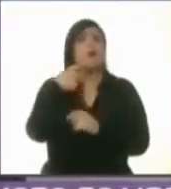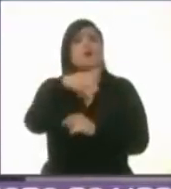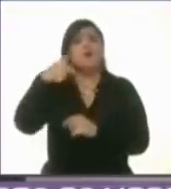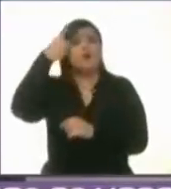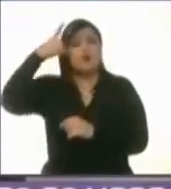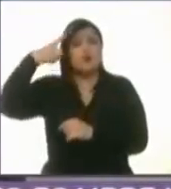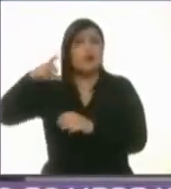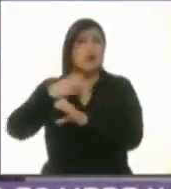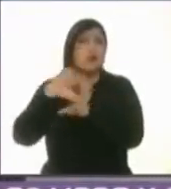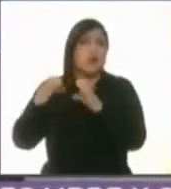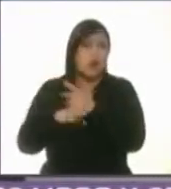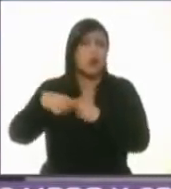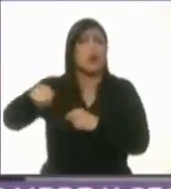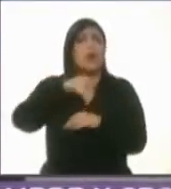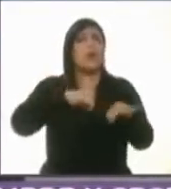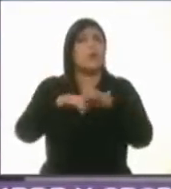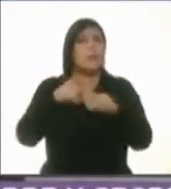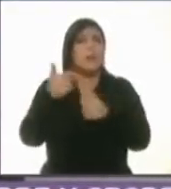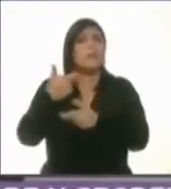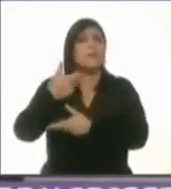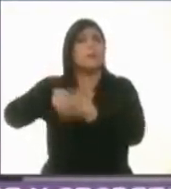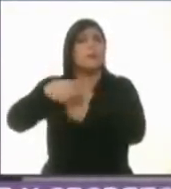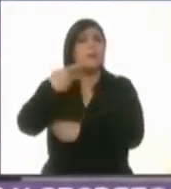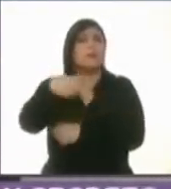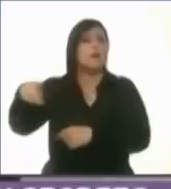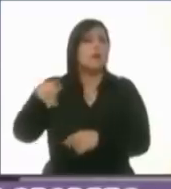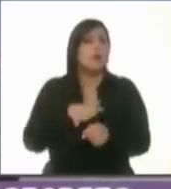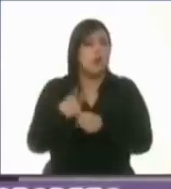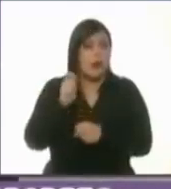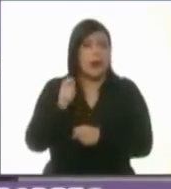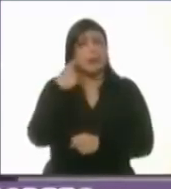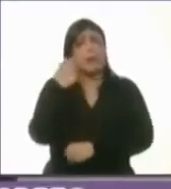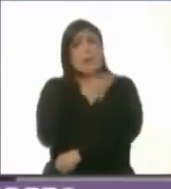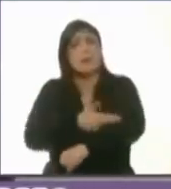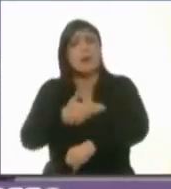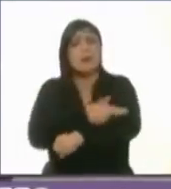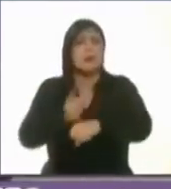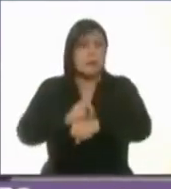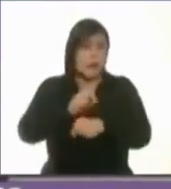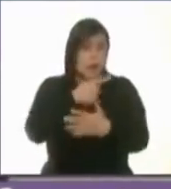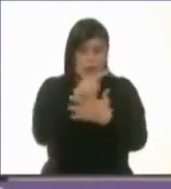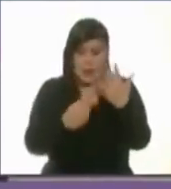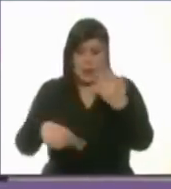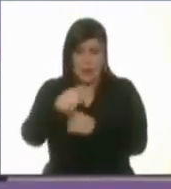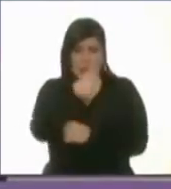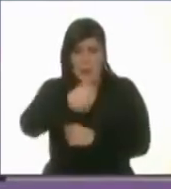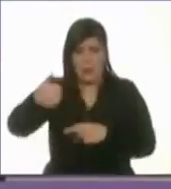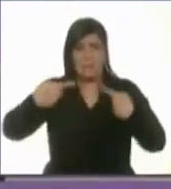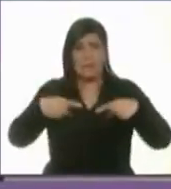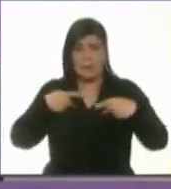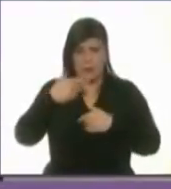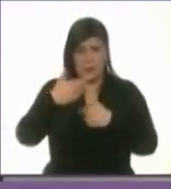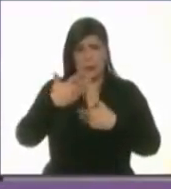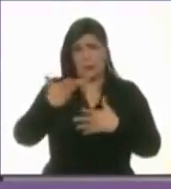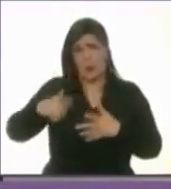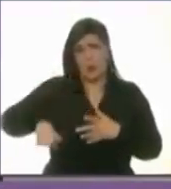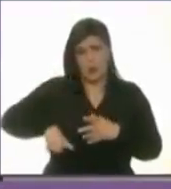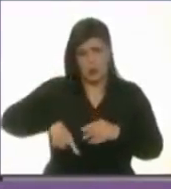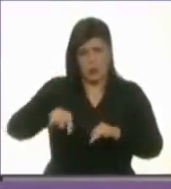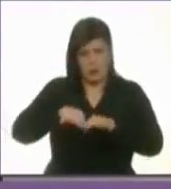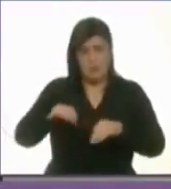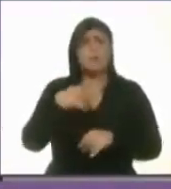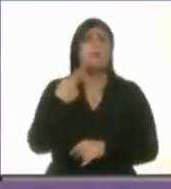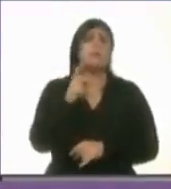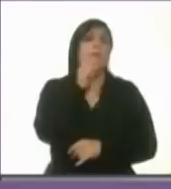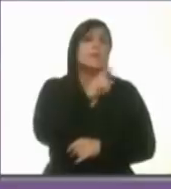qué es lo que, a qué se dedica y cuáles son las cosas que resuelve todos los días, sino también y esencialmente los servicios públicos. Como